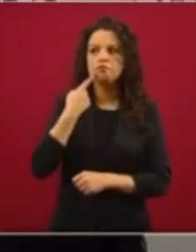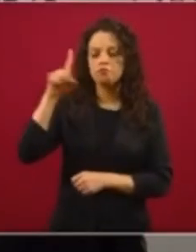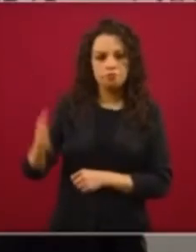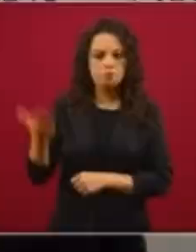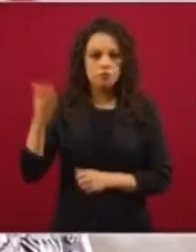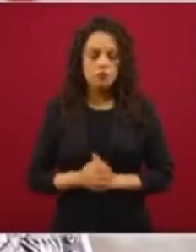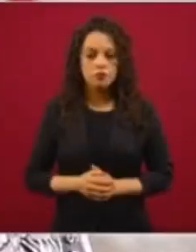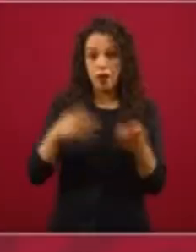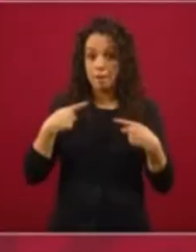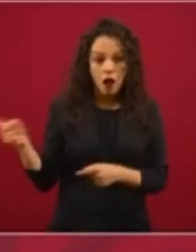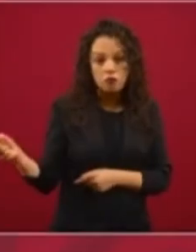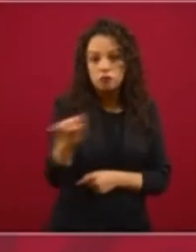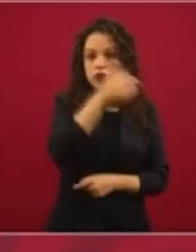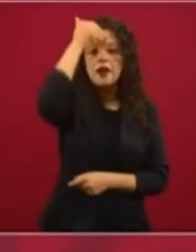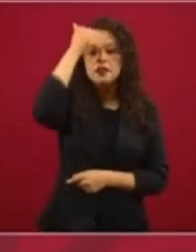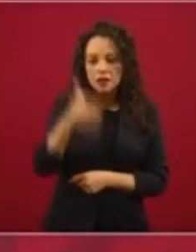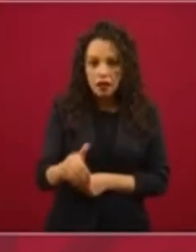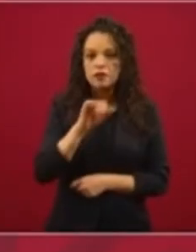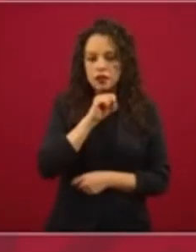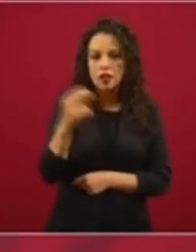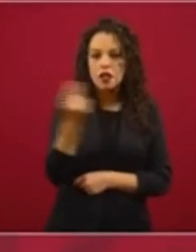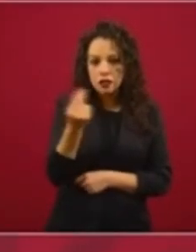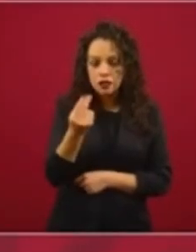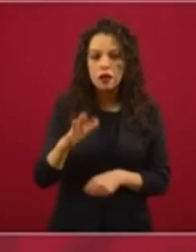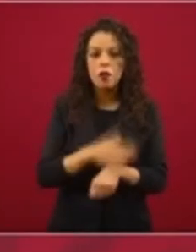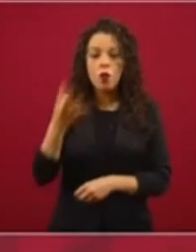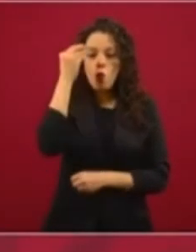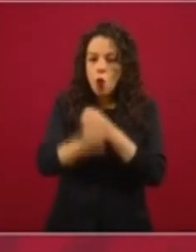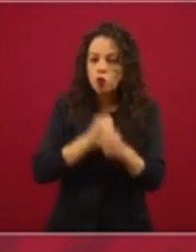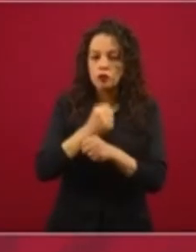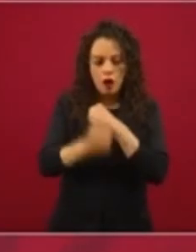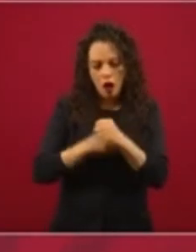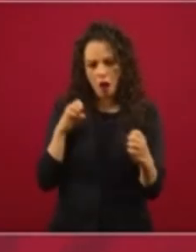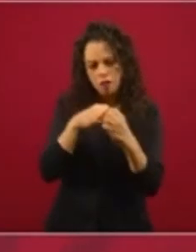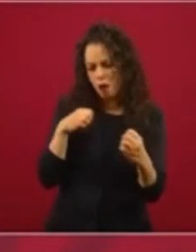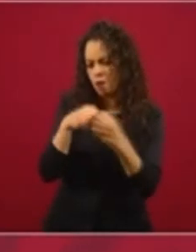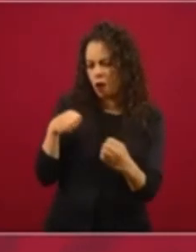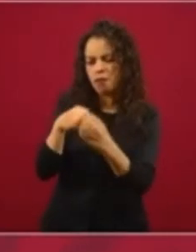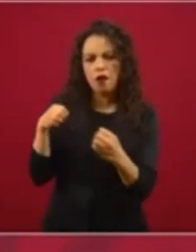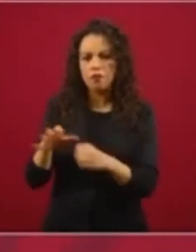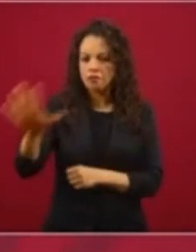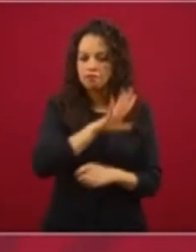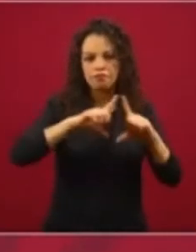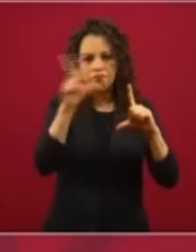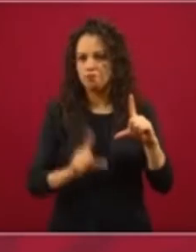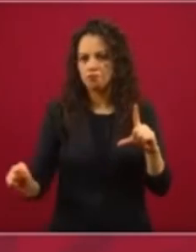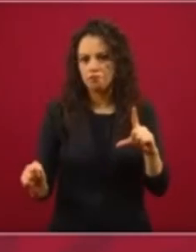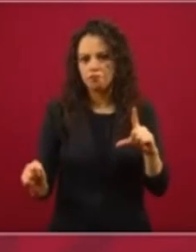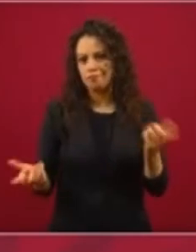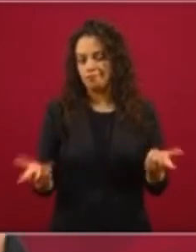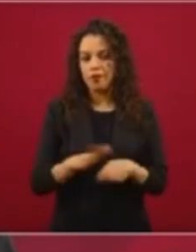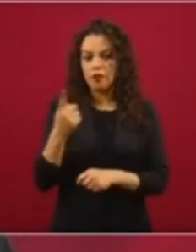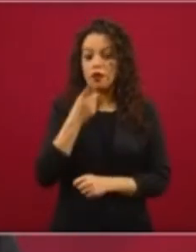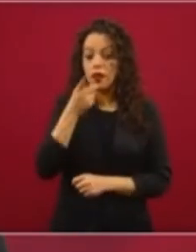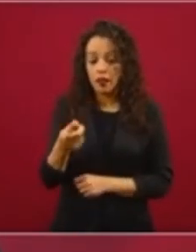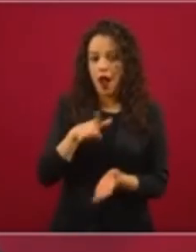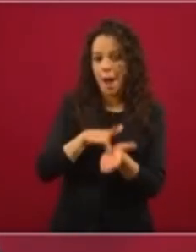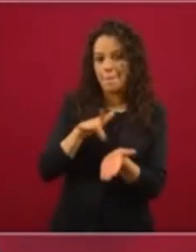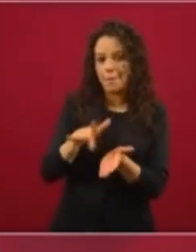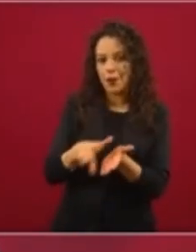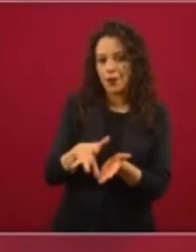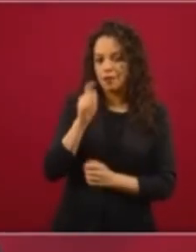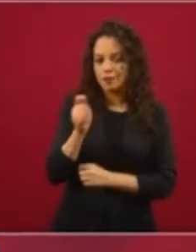Sí participaron, sí, porque se engañó durante mucho tiempo al pueblo, hablando de que se le daba subsidio a los consumidores